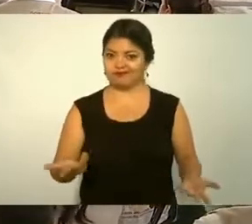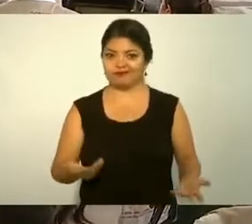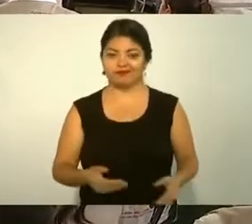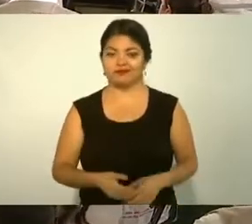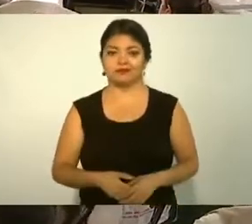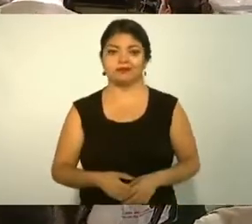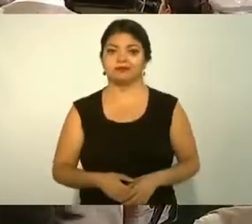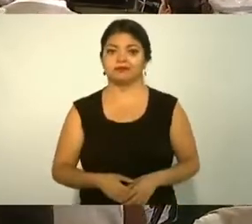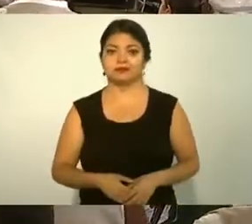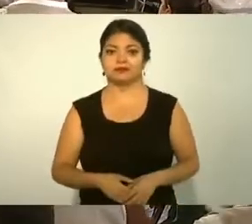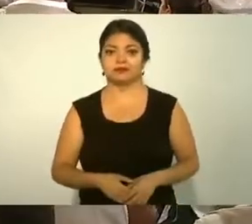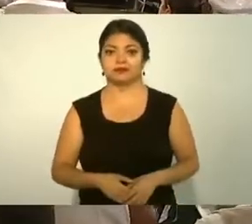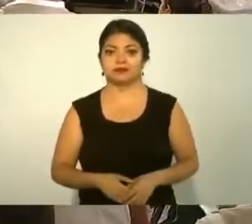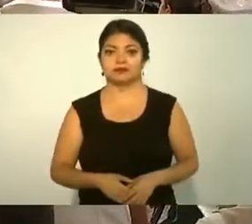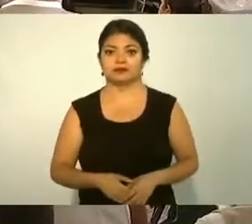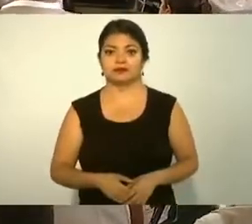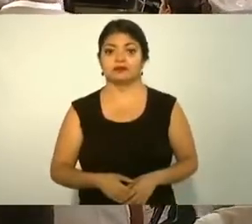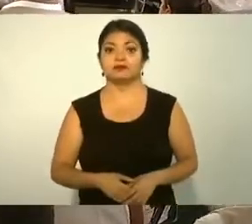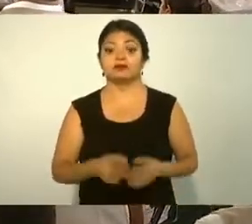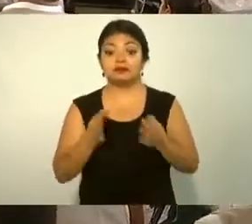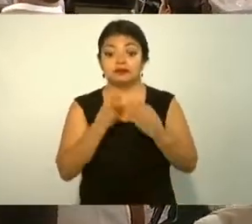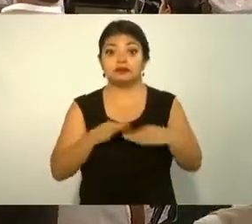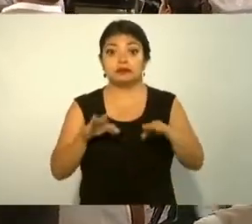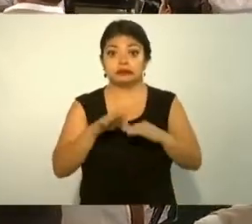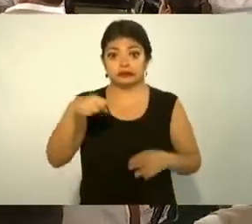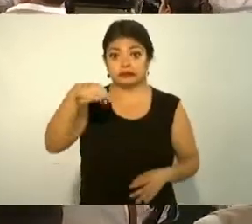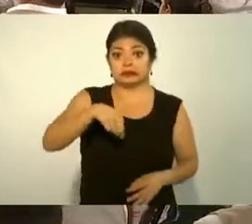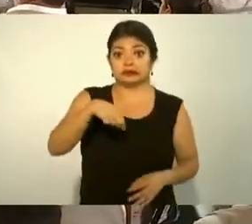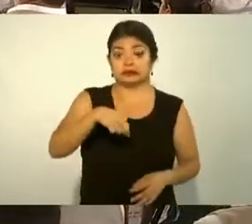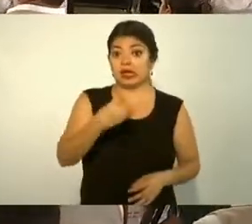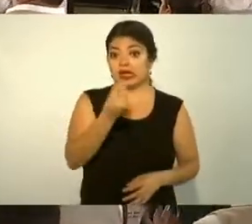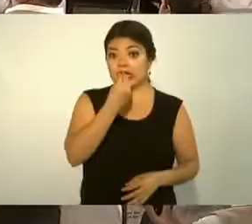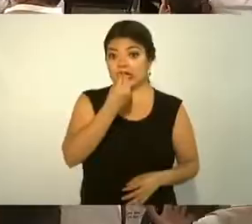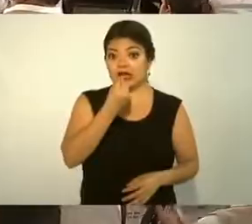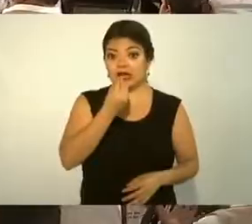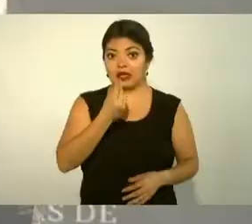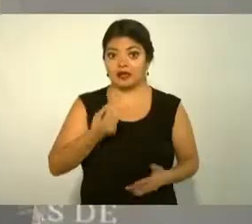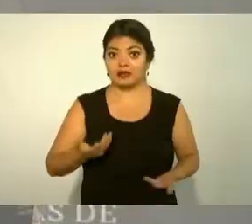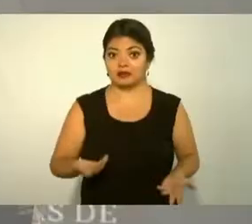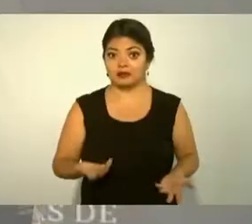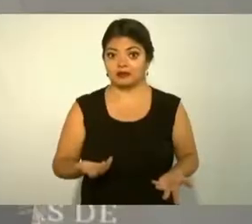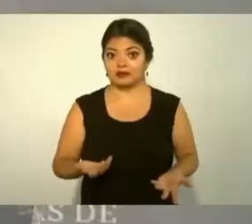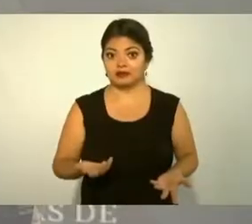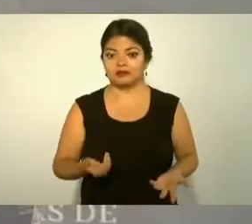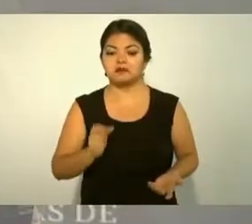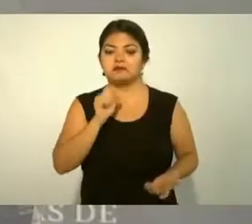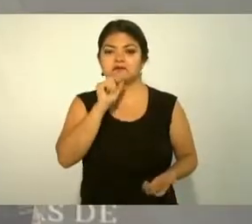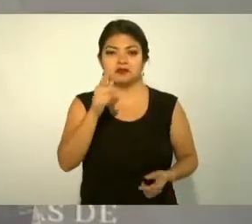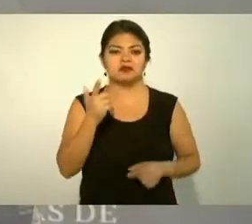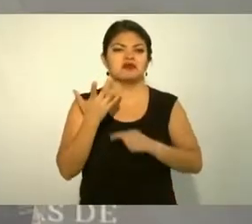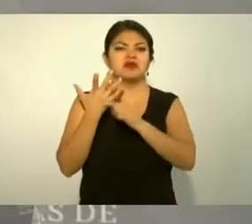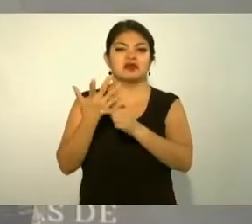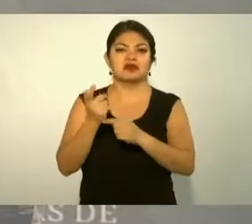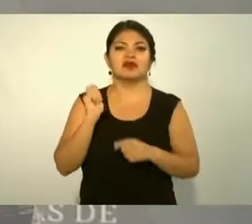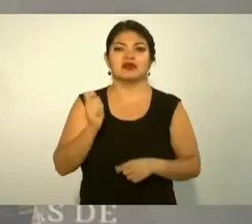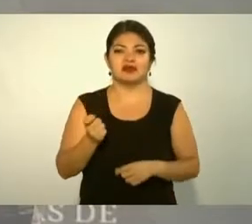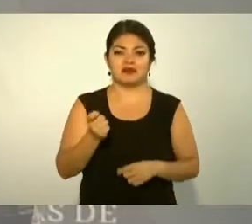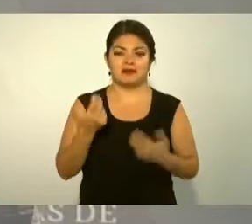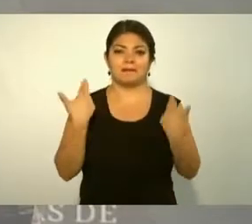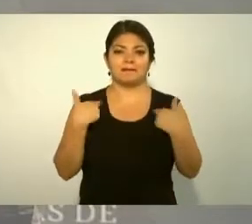la panza es primero así decía el maestro Rius